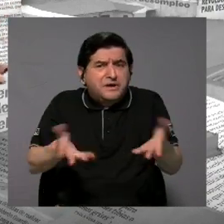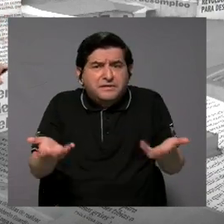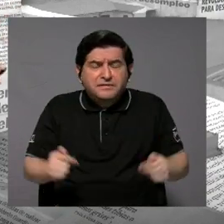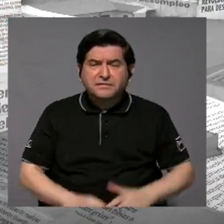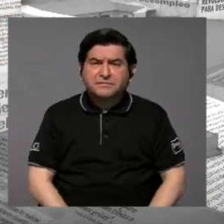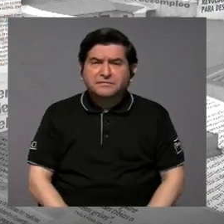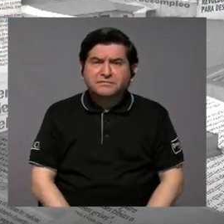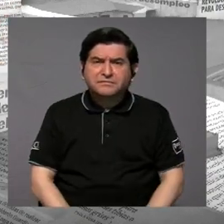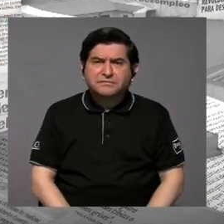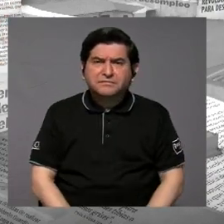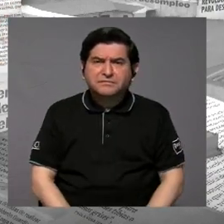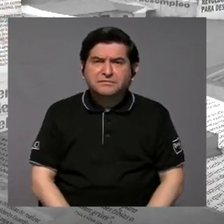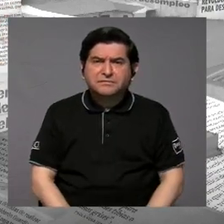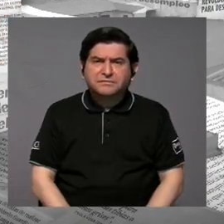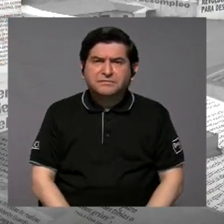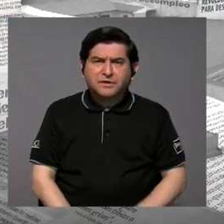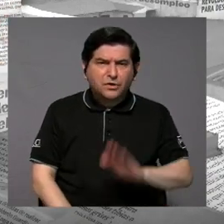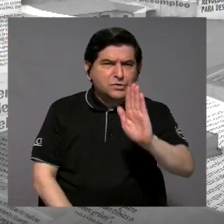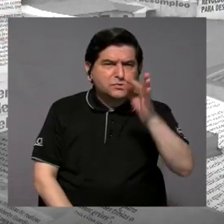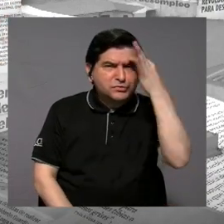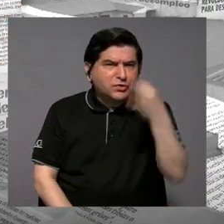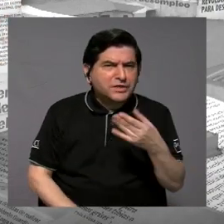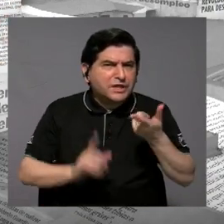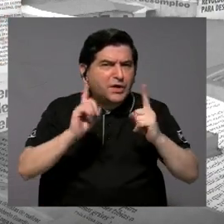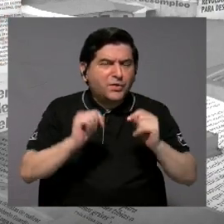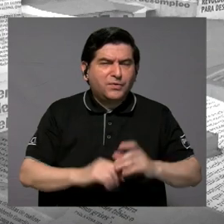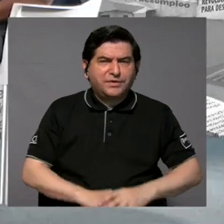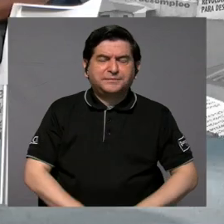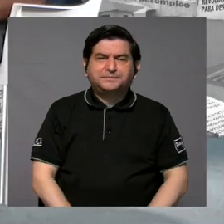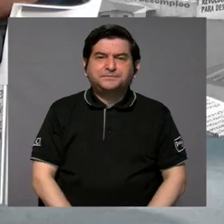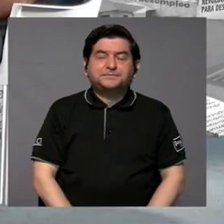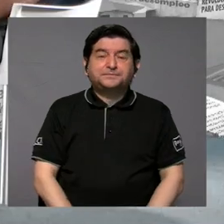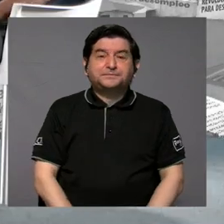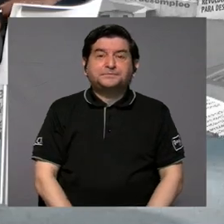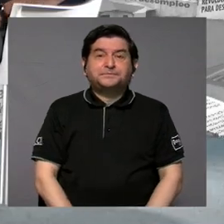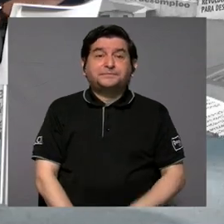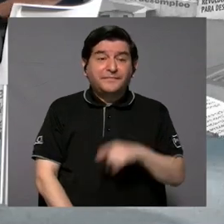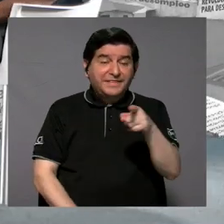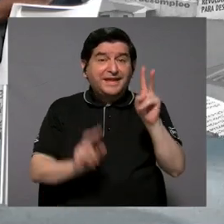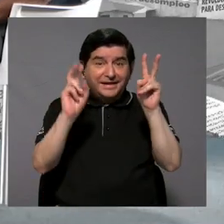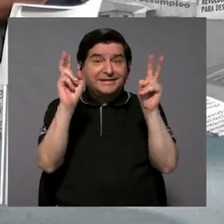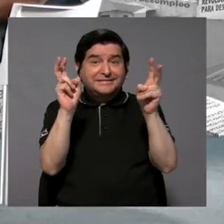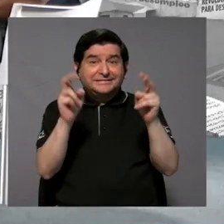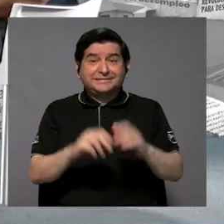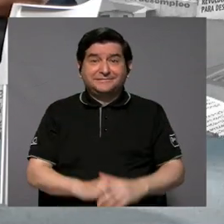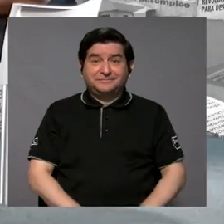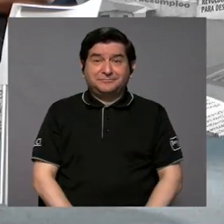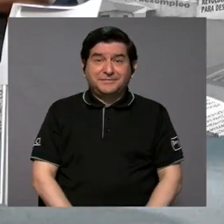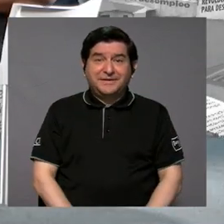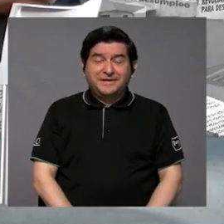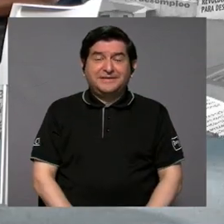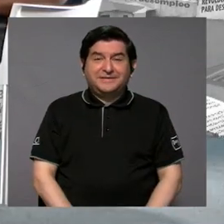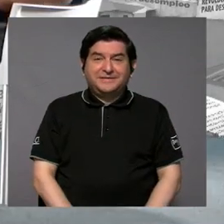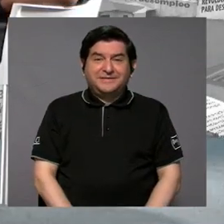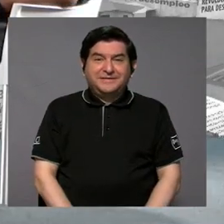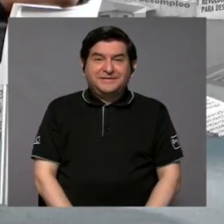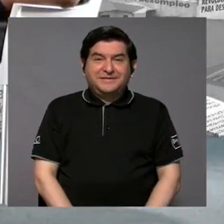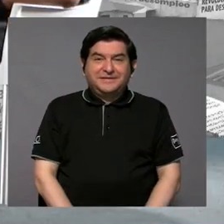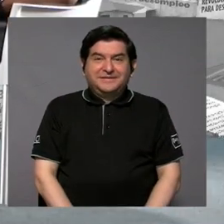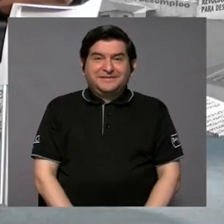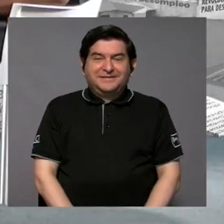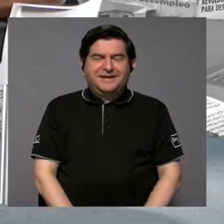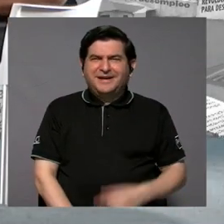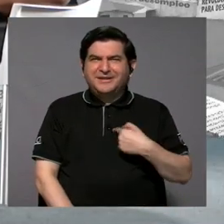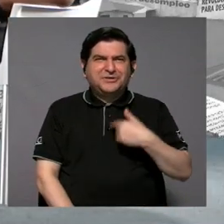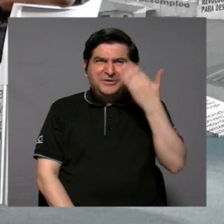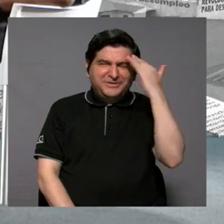personas. No sé cuál es su criterio, Graciela. Bueno, en eso, vamos a ver, no sé